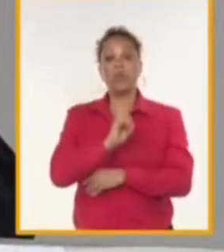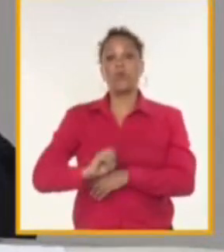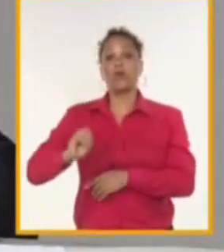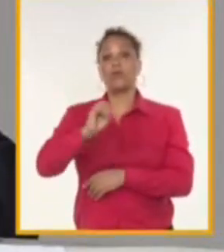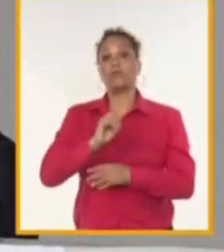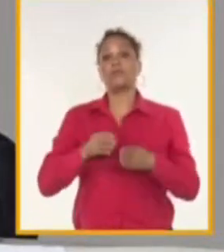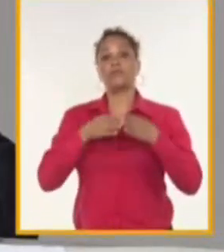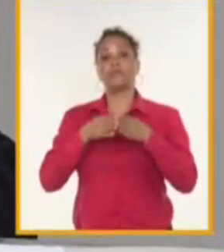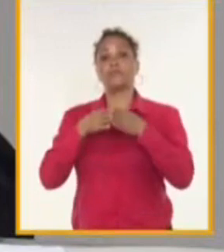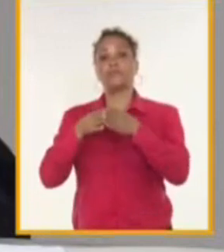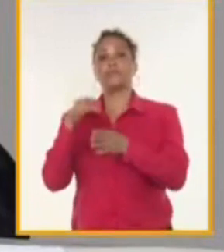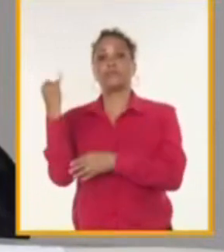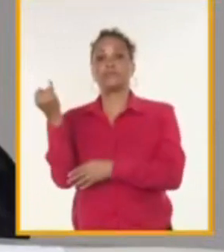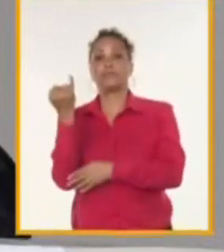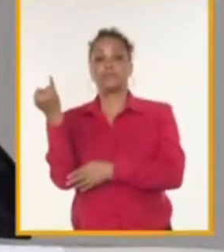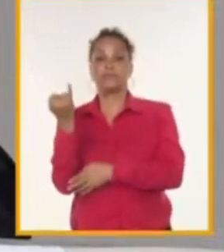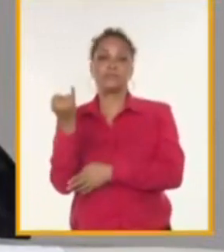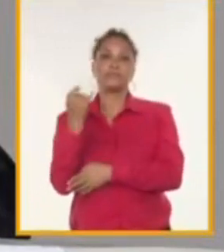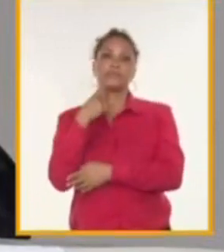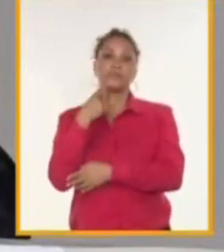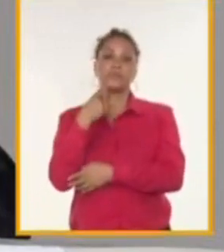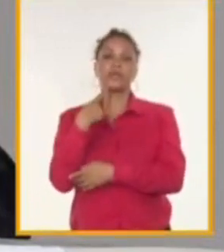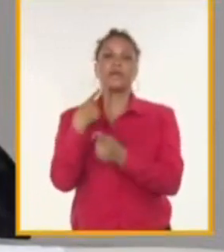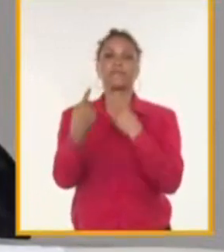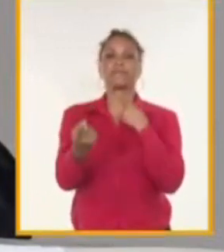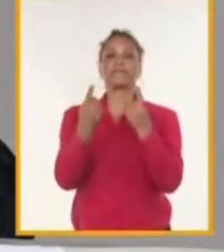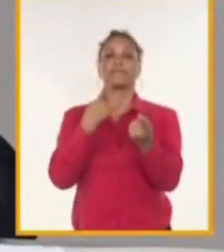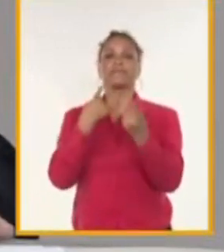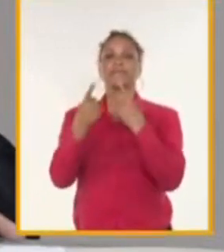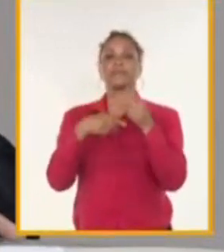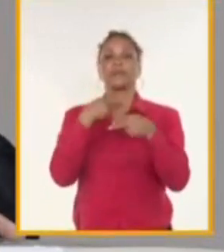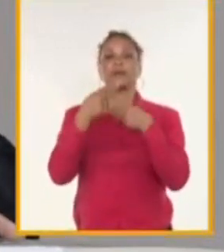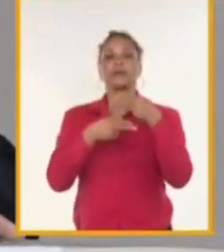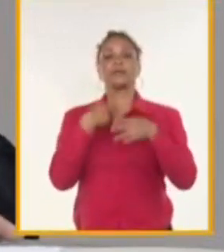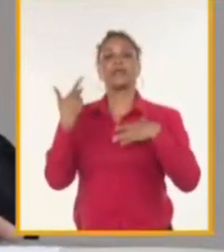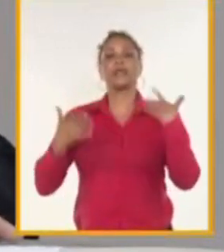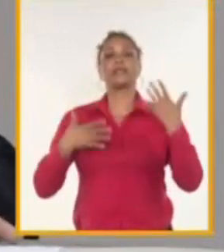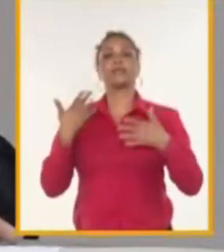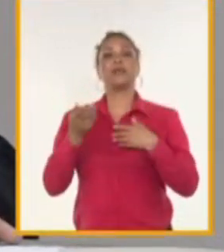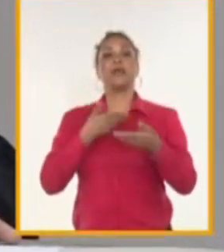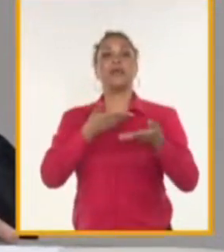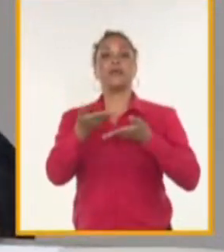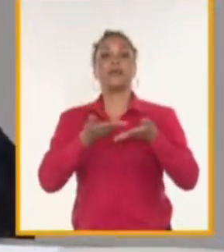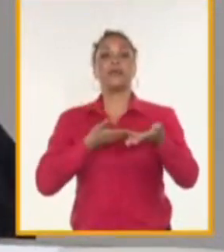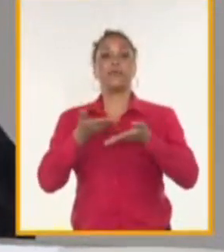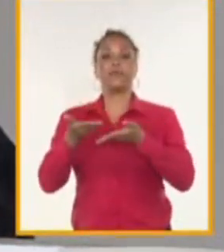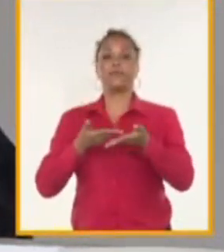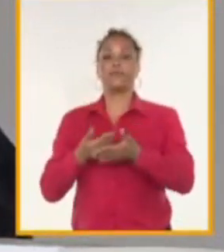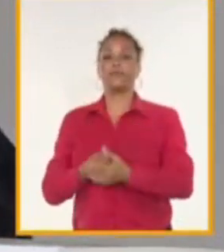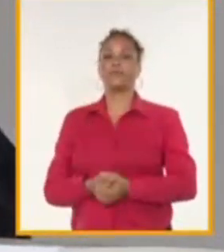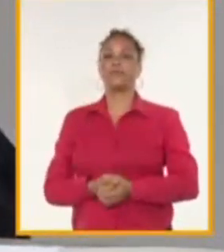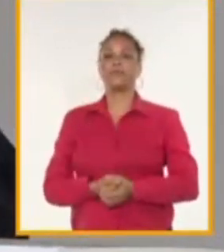Internacional a los puertos para realizar actividades de comercio exterior.